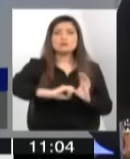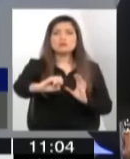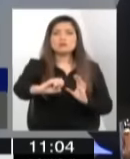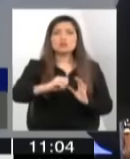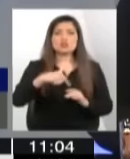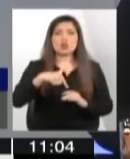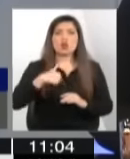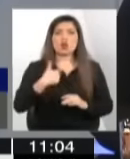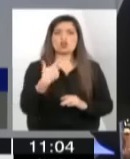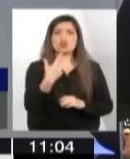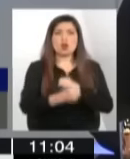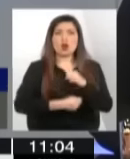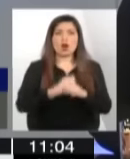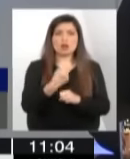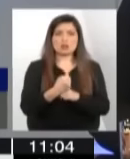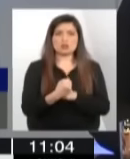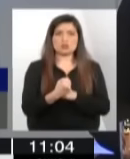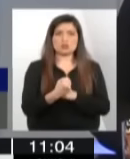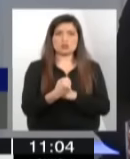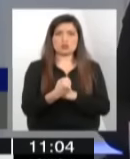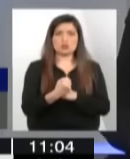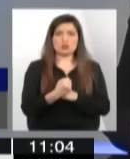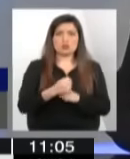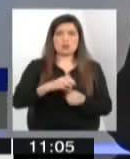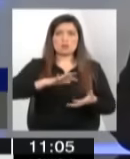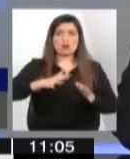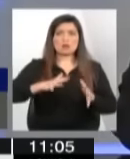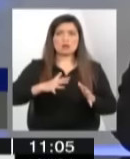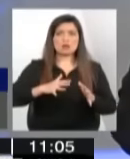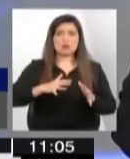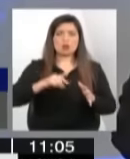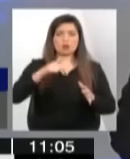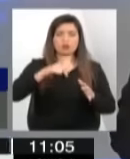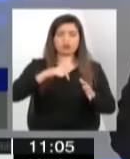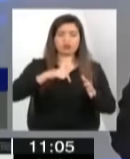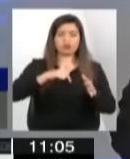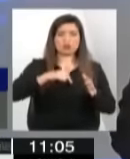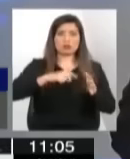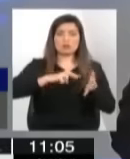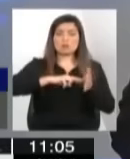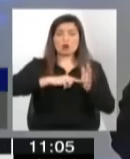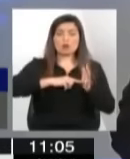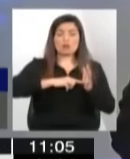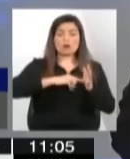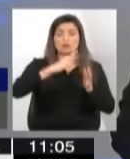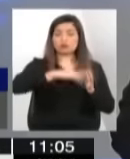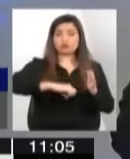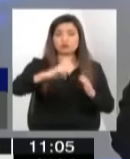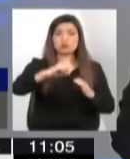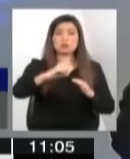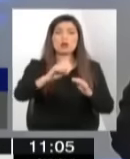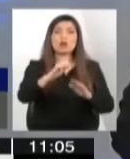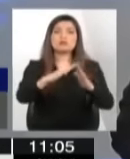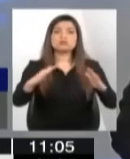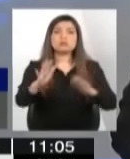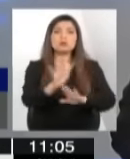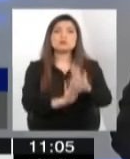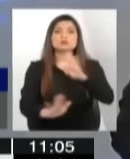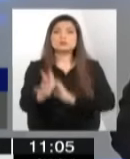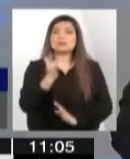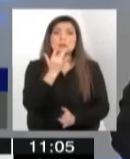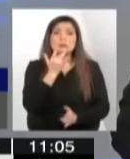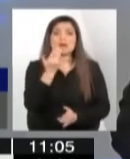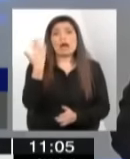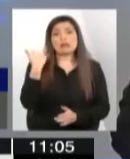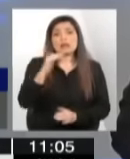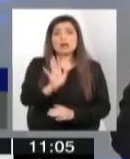que salgo de un COD supuestamente para entrar a un recinto de protección simple, en el cual se dividía